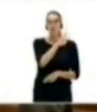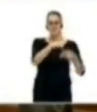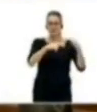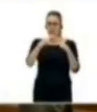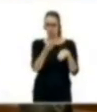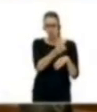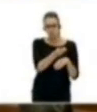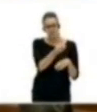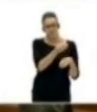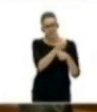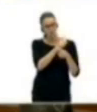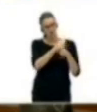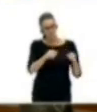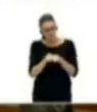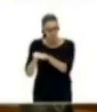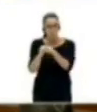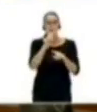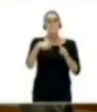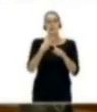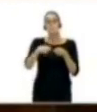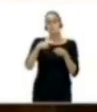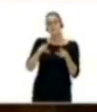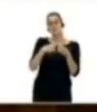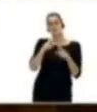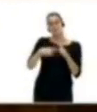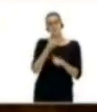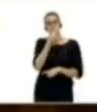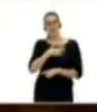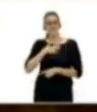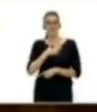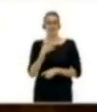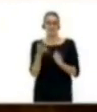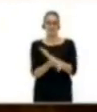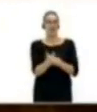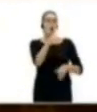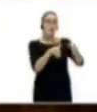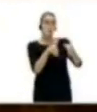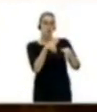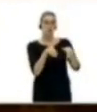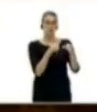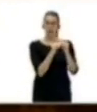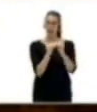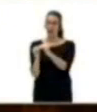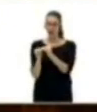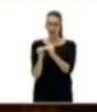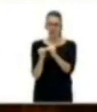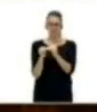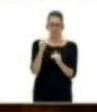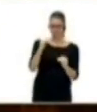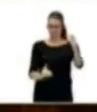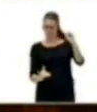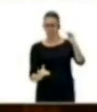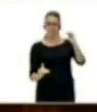políticas sociales y de bienestar. Y no en un reparto de votos injustos que de nada les ha servido para equipararse con las islas